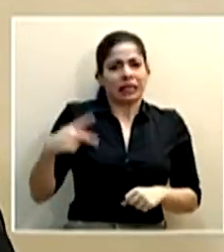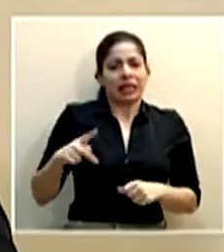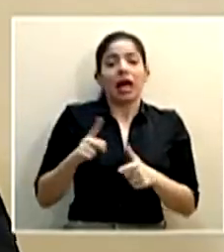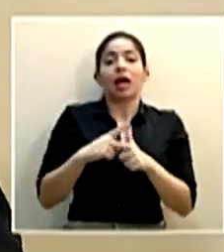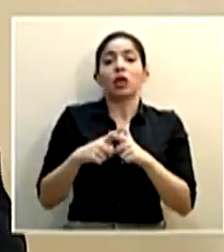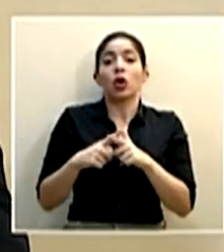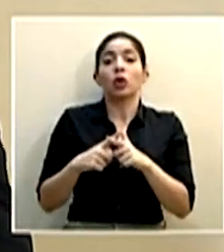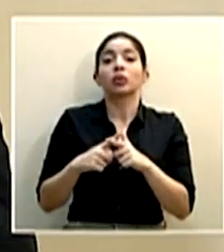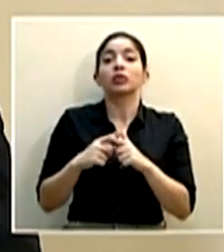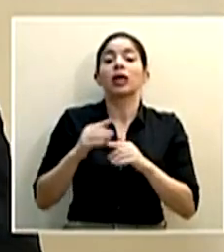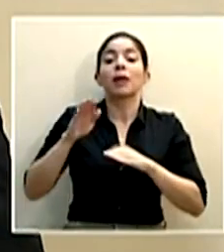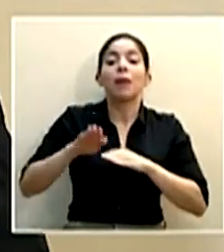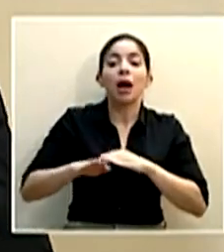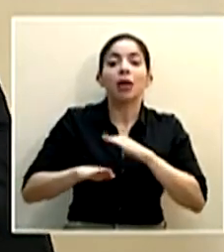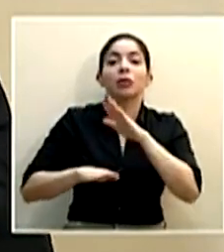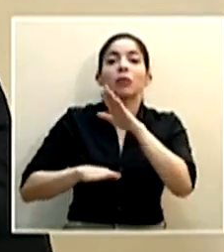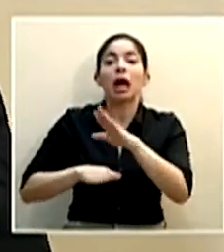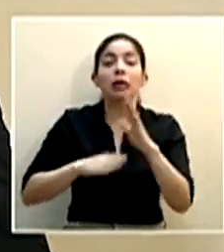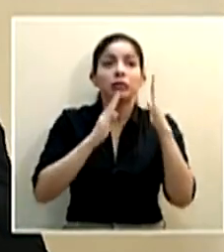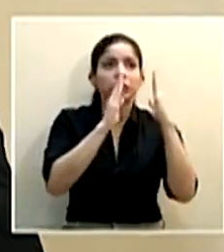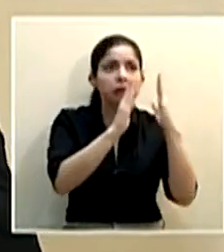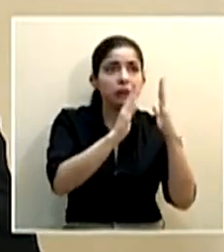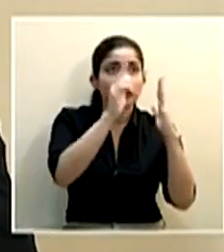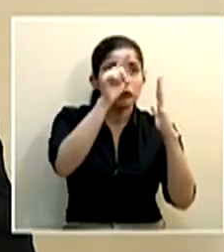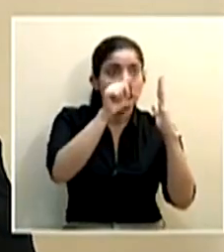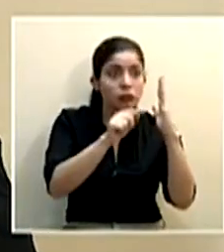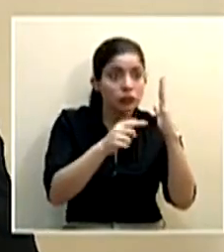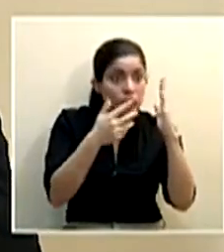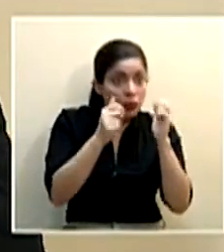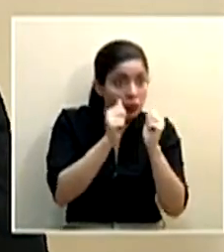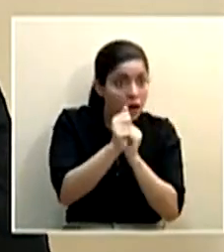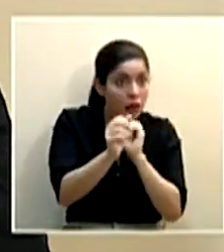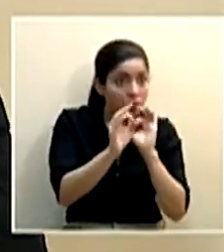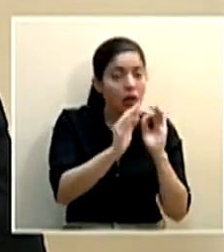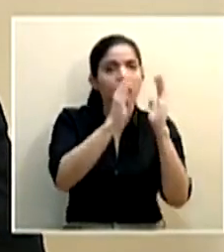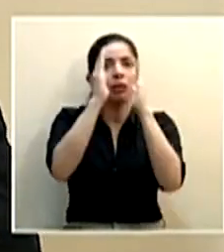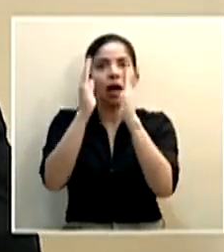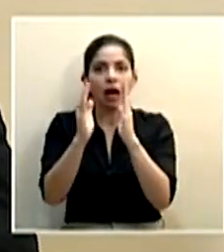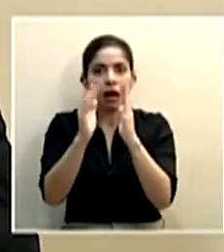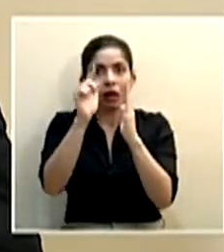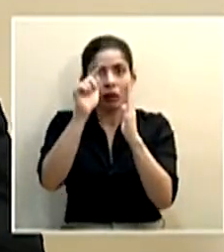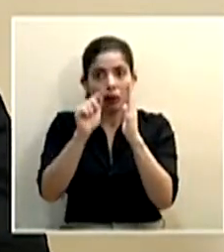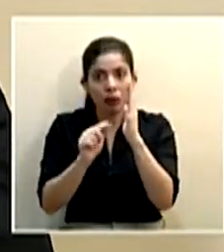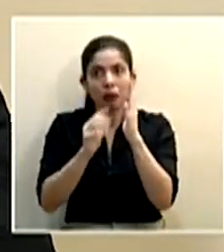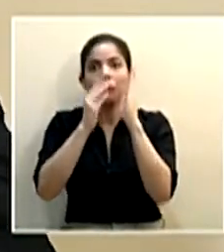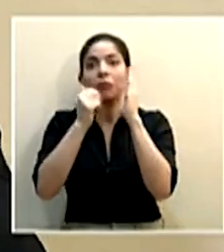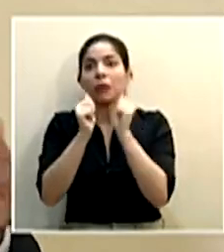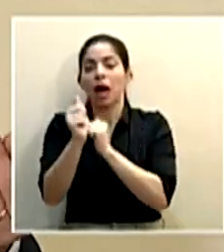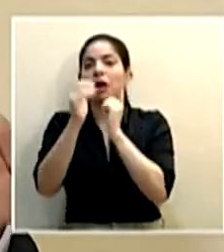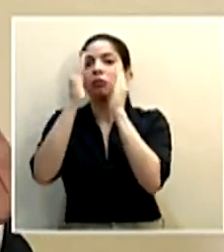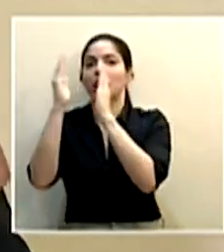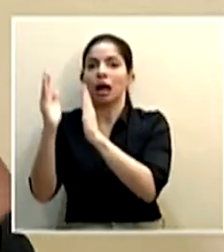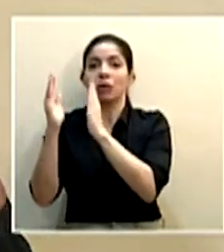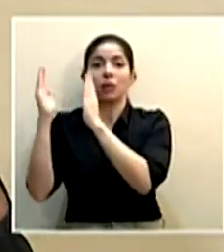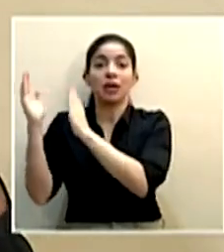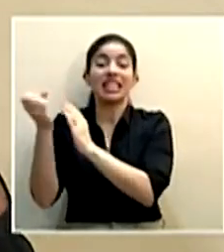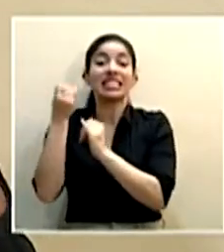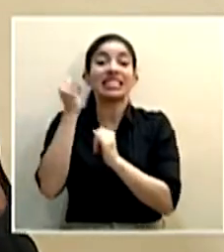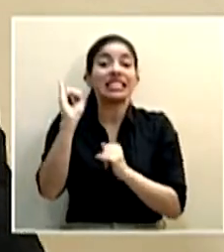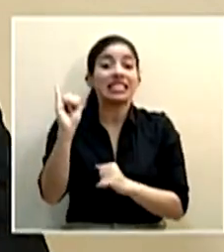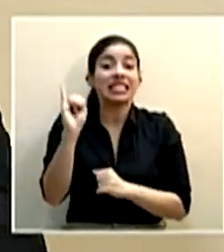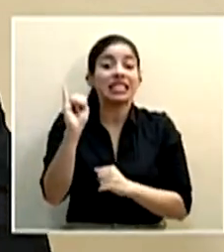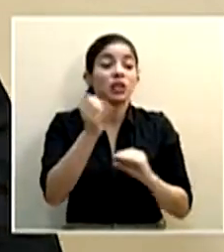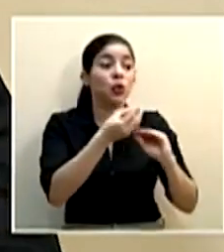acumulación de etapas tiene que ver con que gradualmente vayamos dando de esos pasos. si en los números vemos